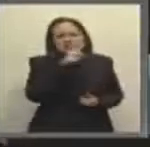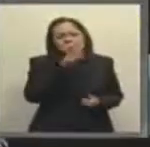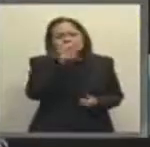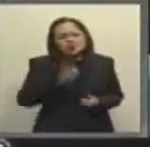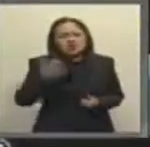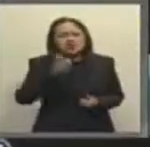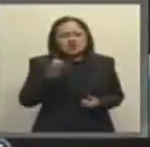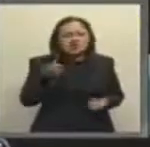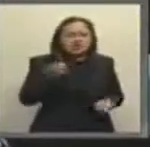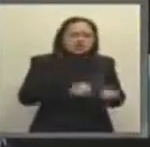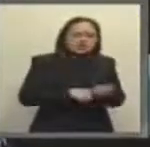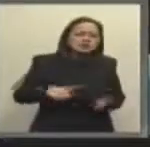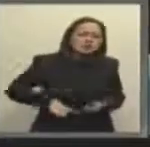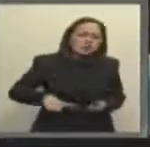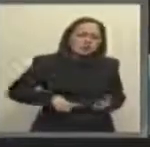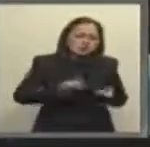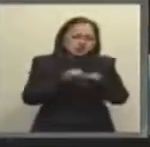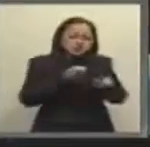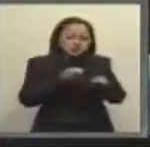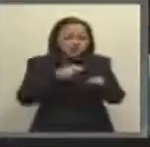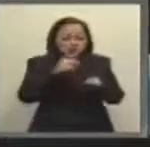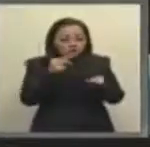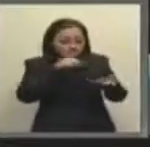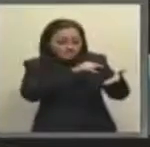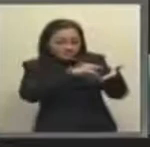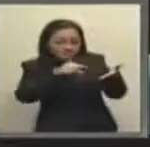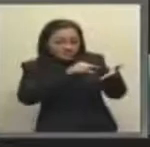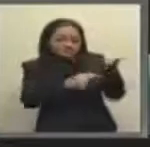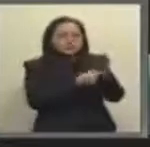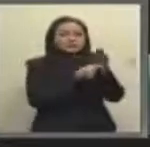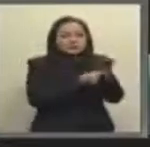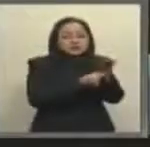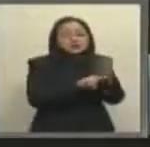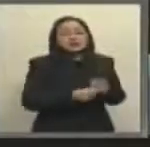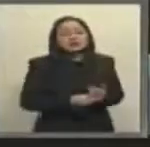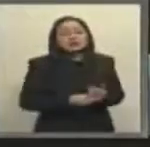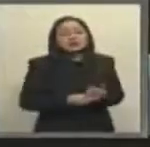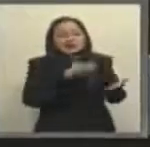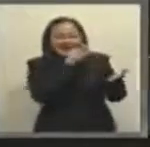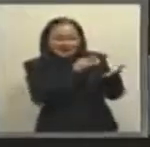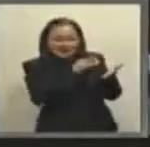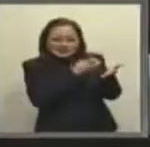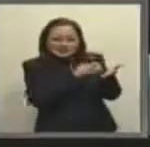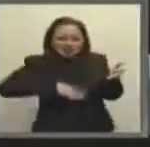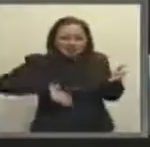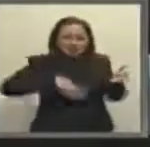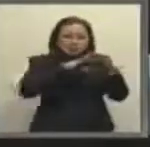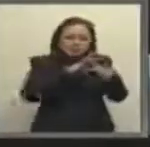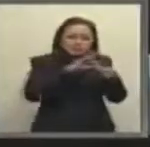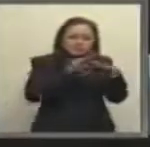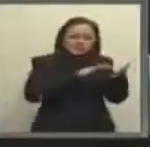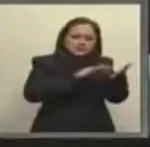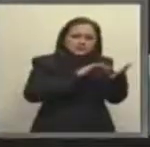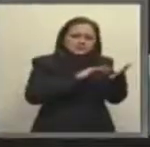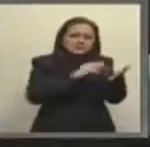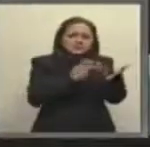Si ahí mismo, en el siguiente enunciado de esa fracción, dice que esto, esto que acabo de decir, se